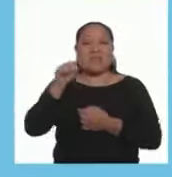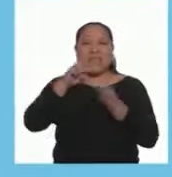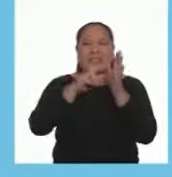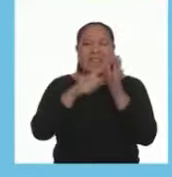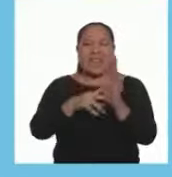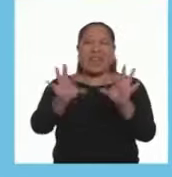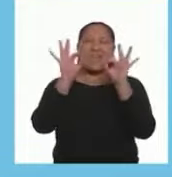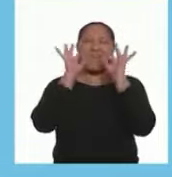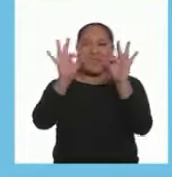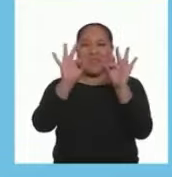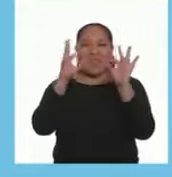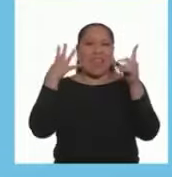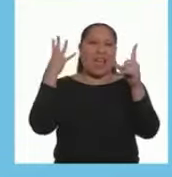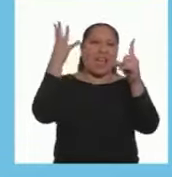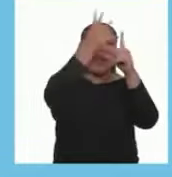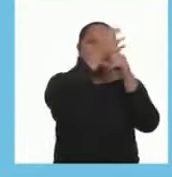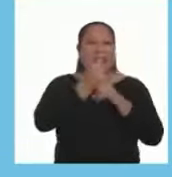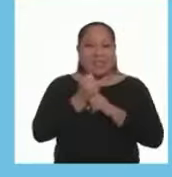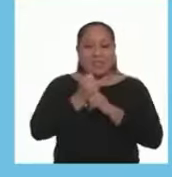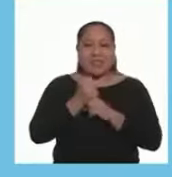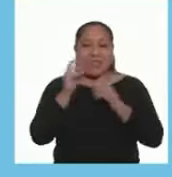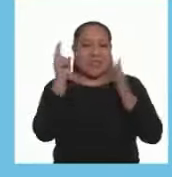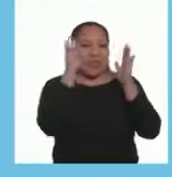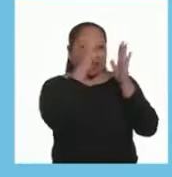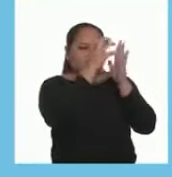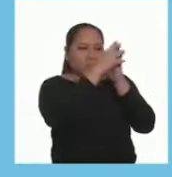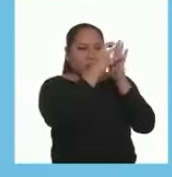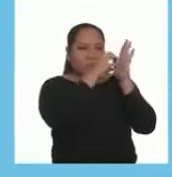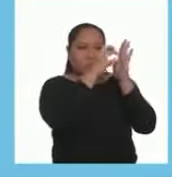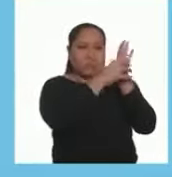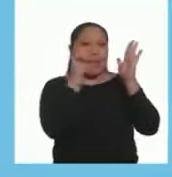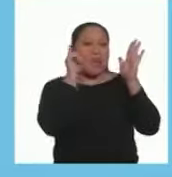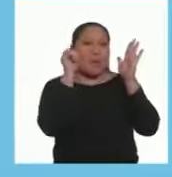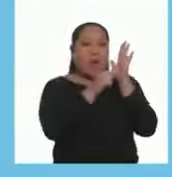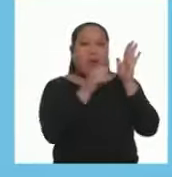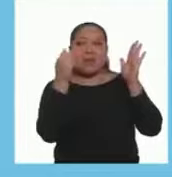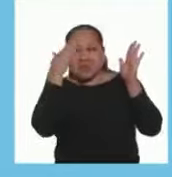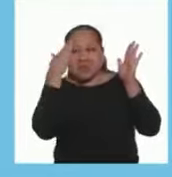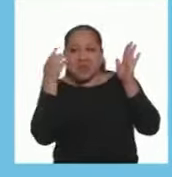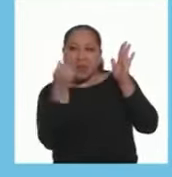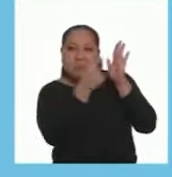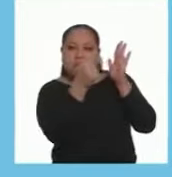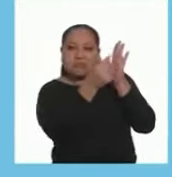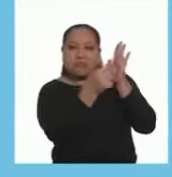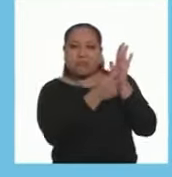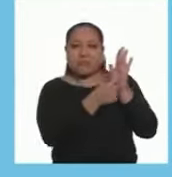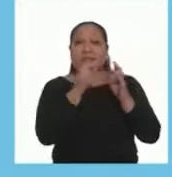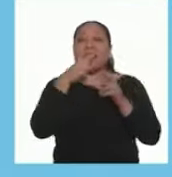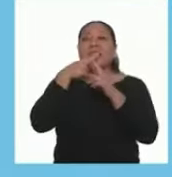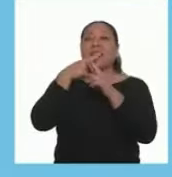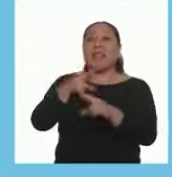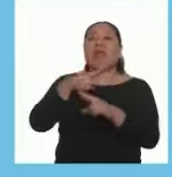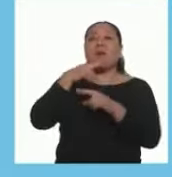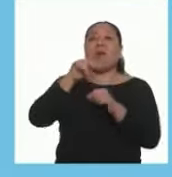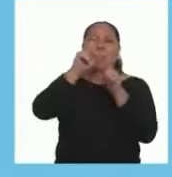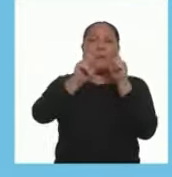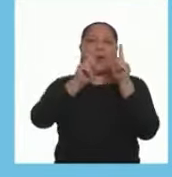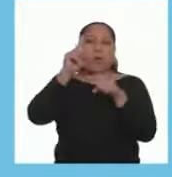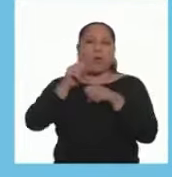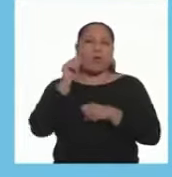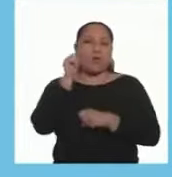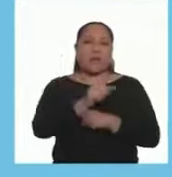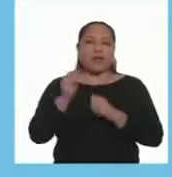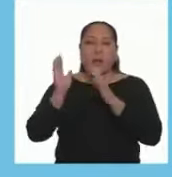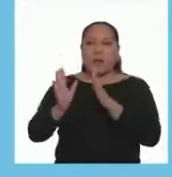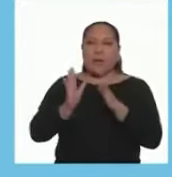verde Significa Que Lo lograron Si logró Leer Las imágenes De los ingredientes De la receta Y